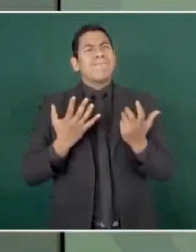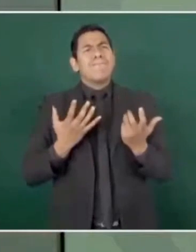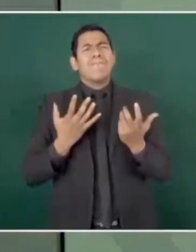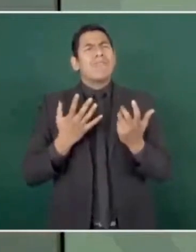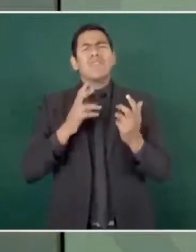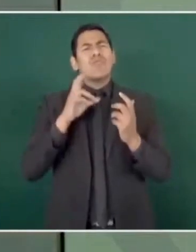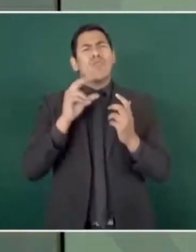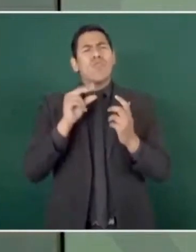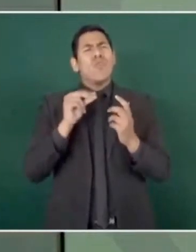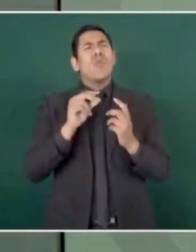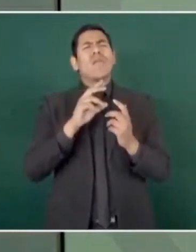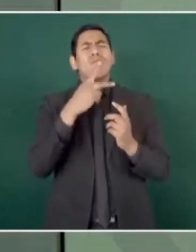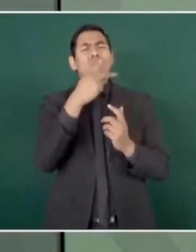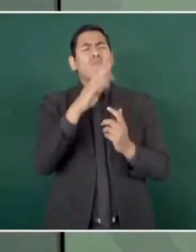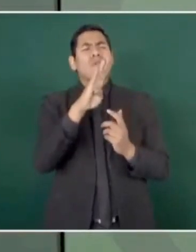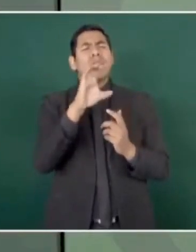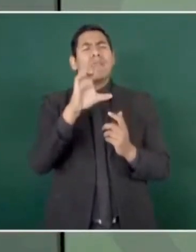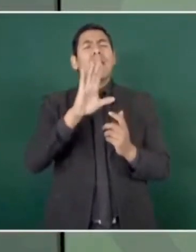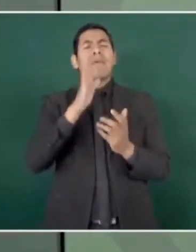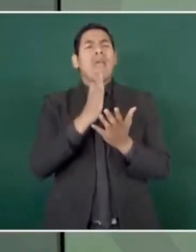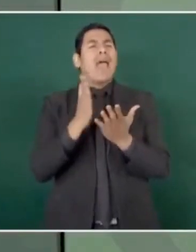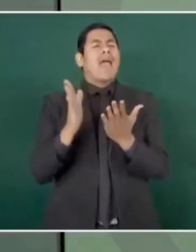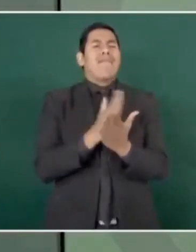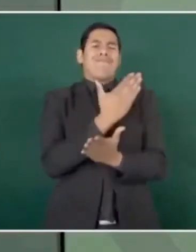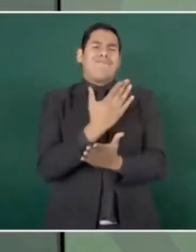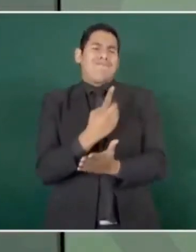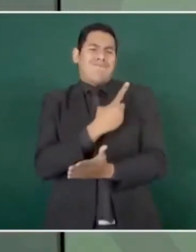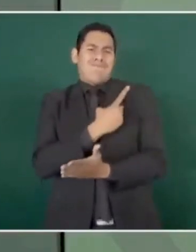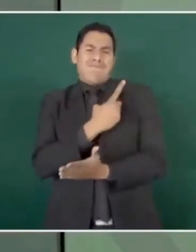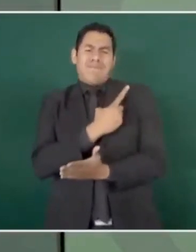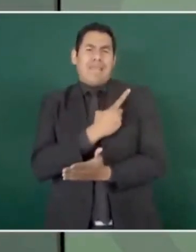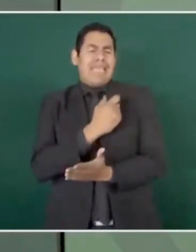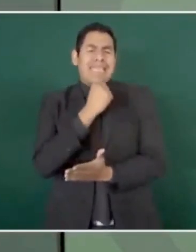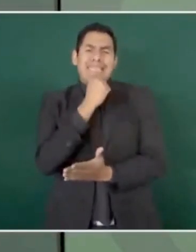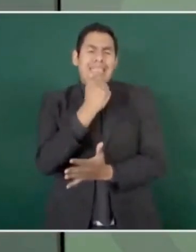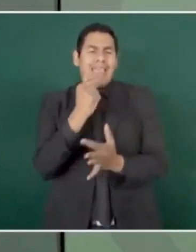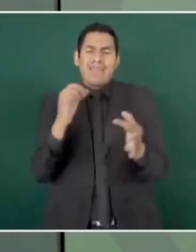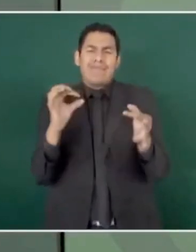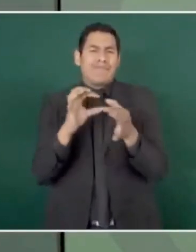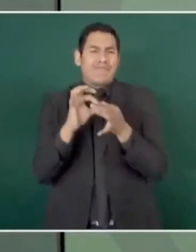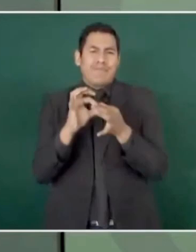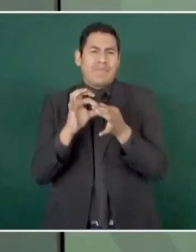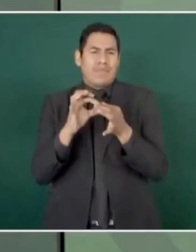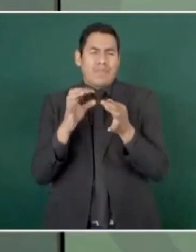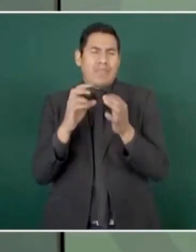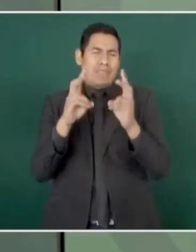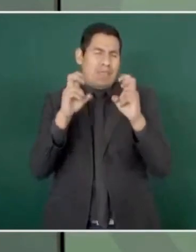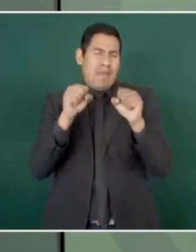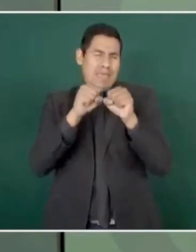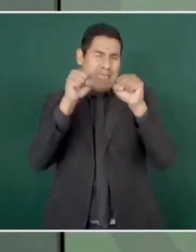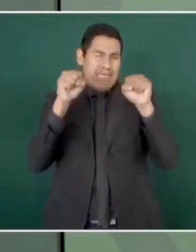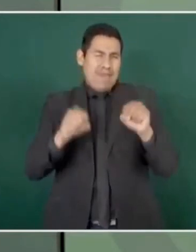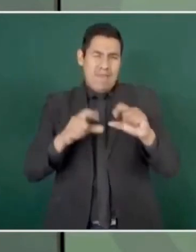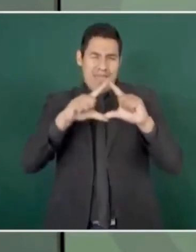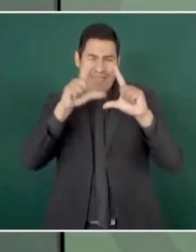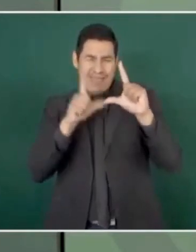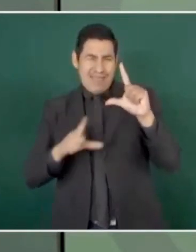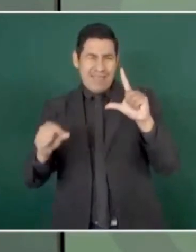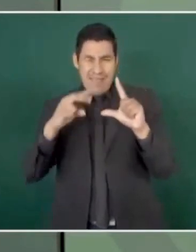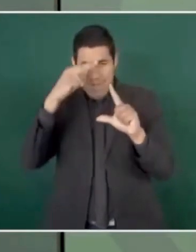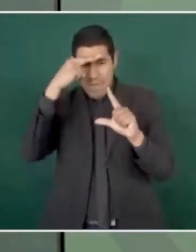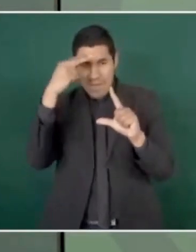llamaba un sistema aislado, si no estaba conectado con el Sistema Nacional Eléctrico.